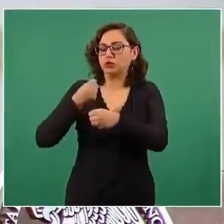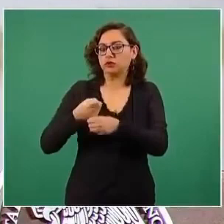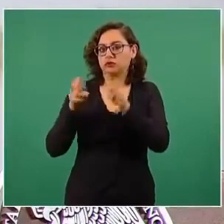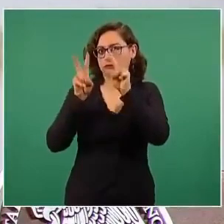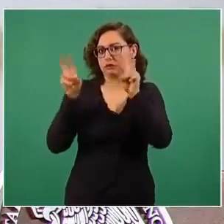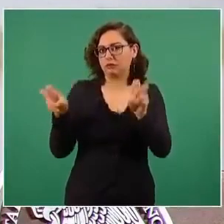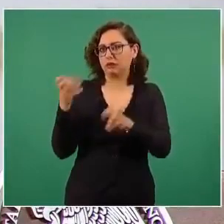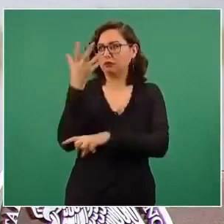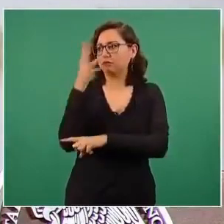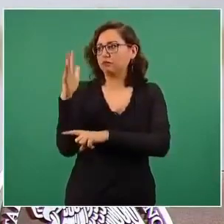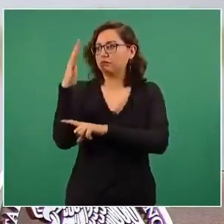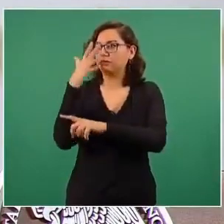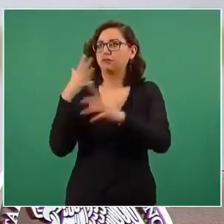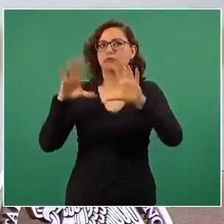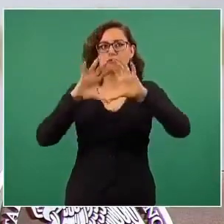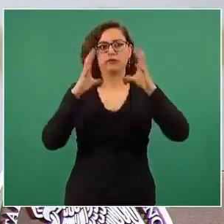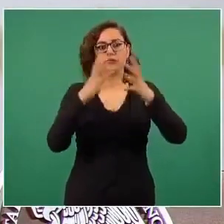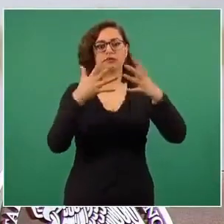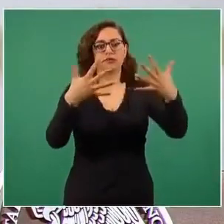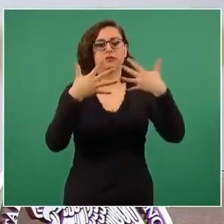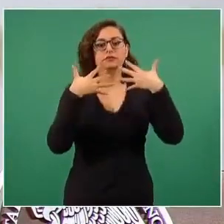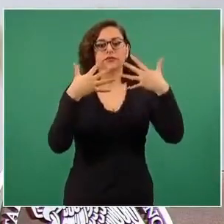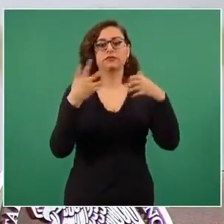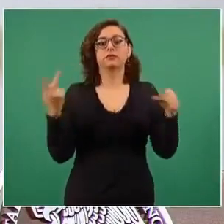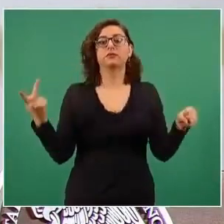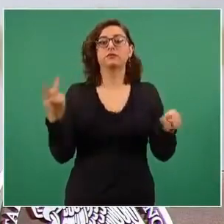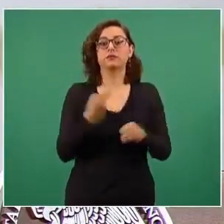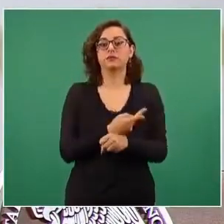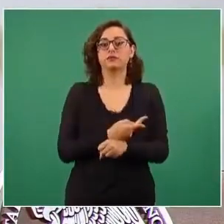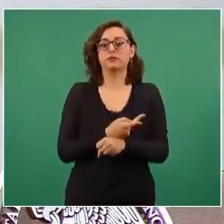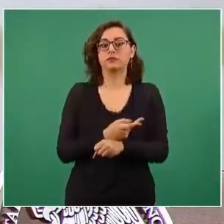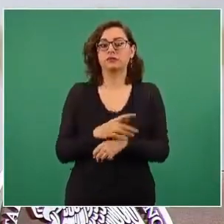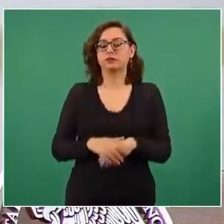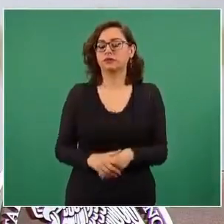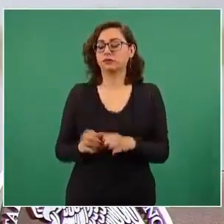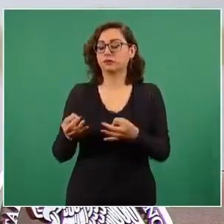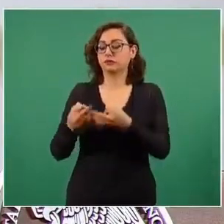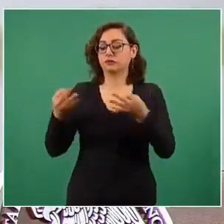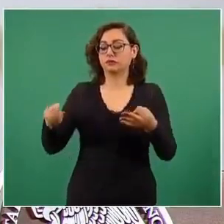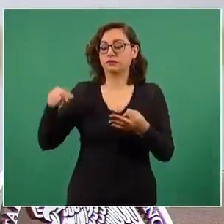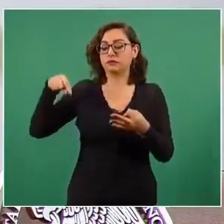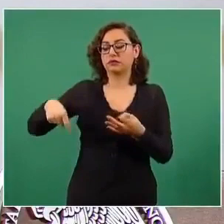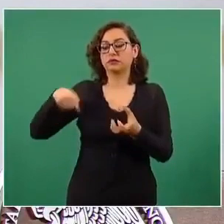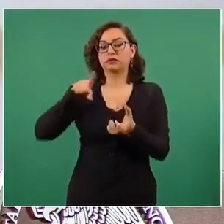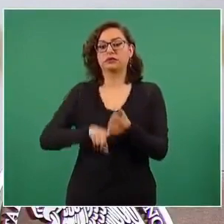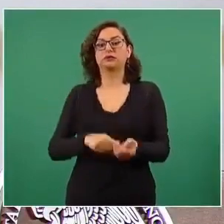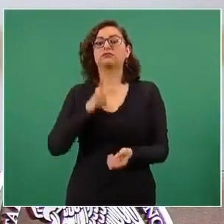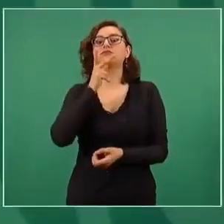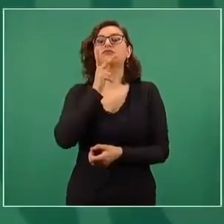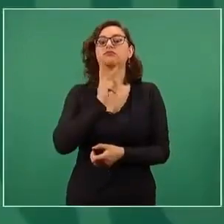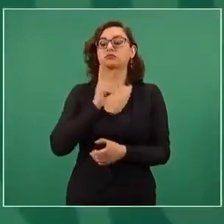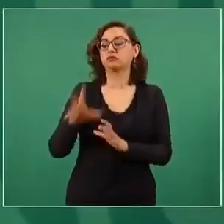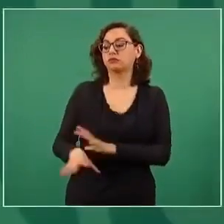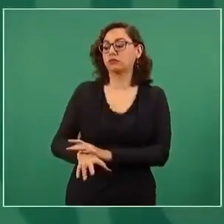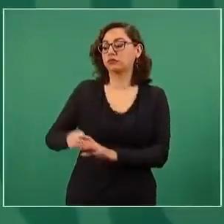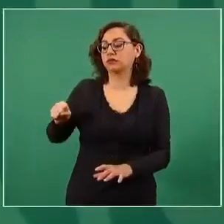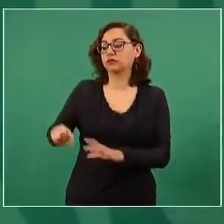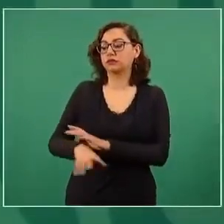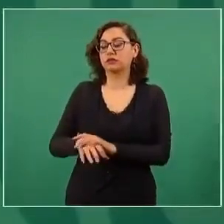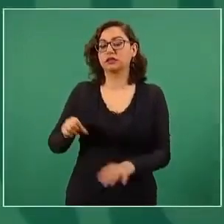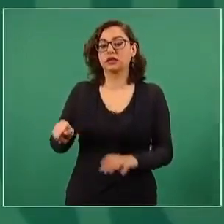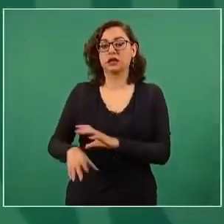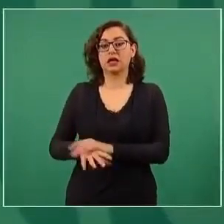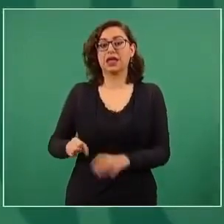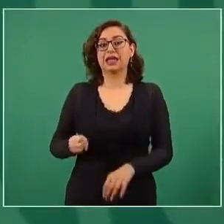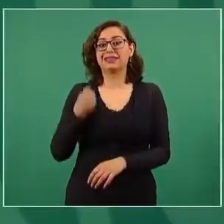la extracción y quema de petróleo de 3.4 millones de barriles diarios a